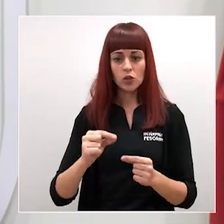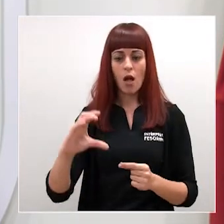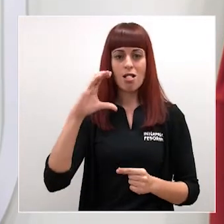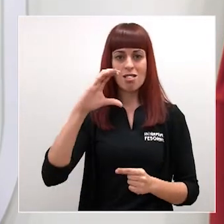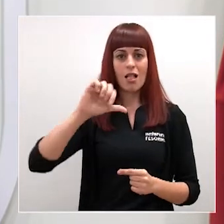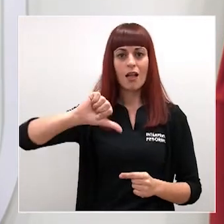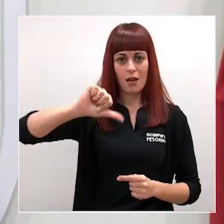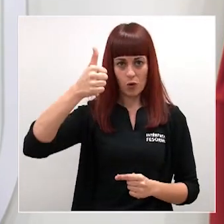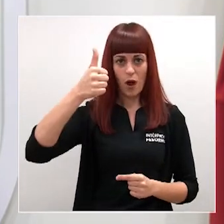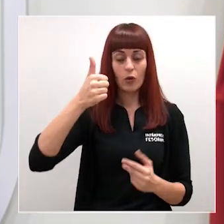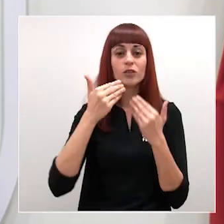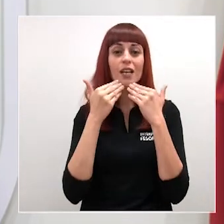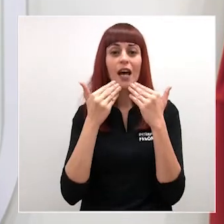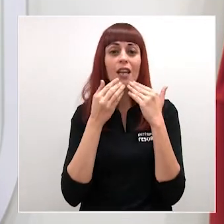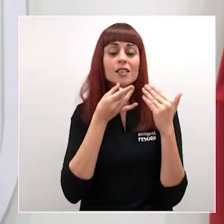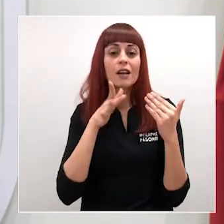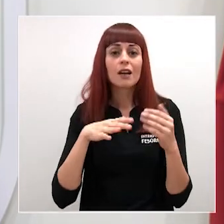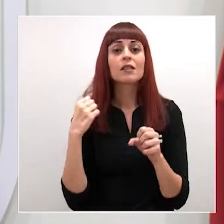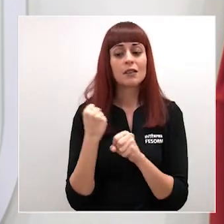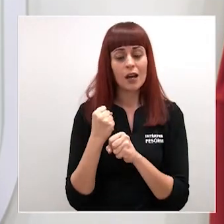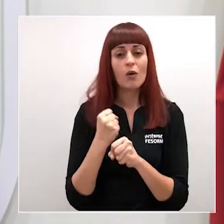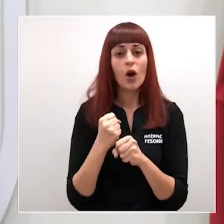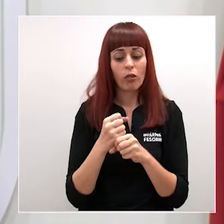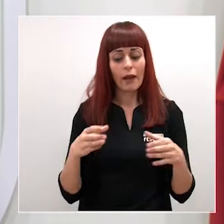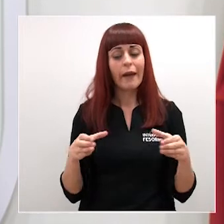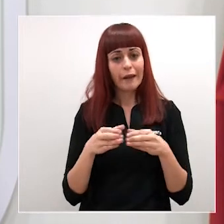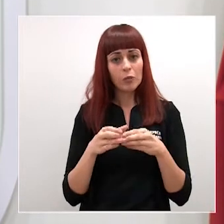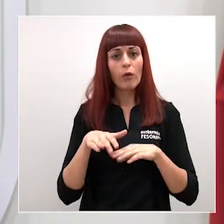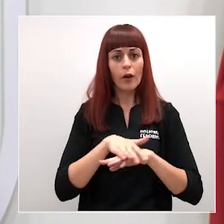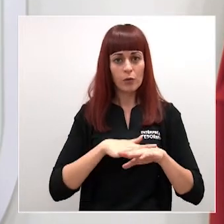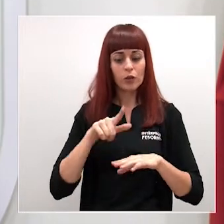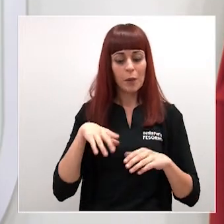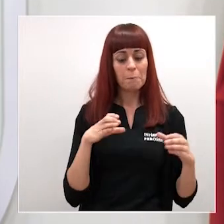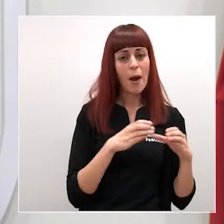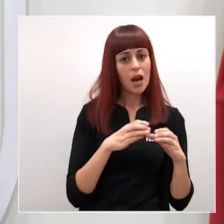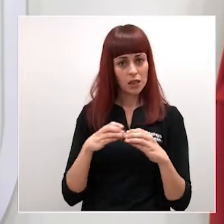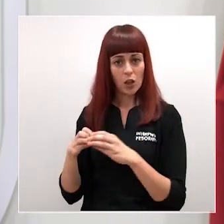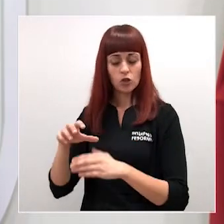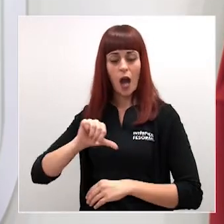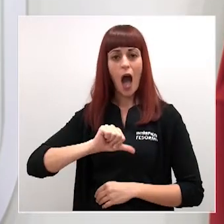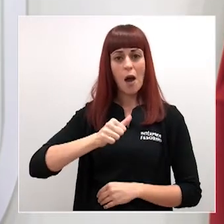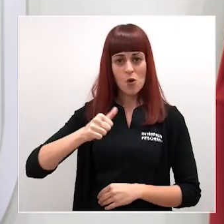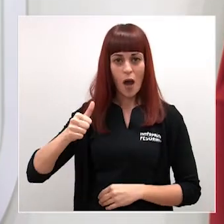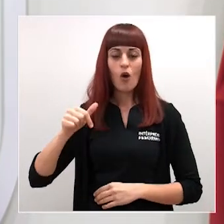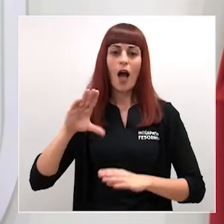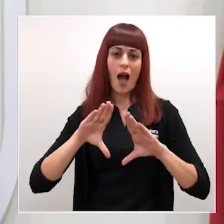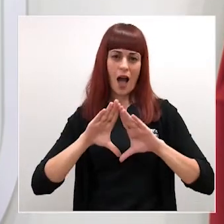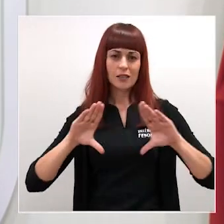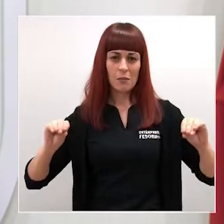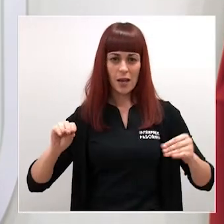gracias a la labor del equipo de Gobierno y de los partidos que lo han aprobado en la Asamblea Regional.